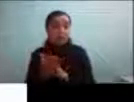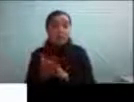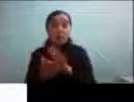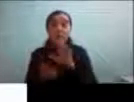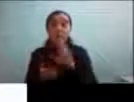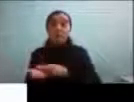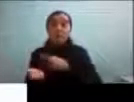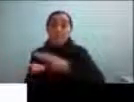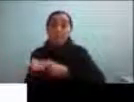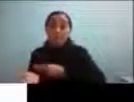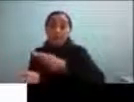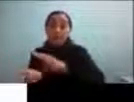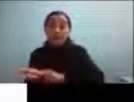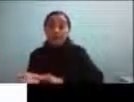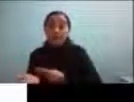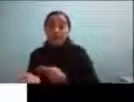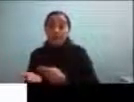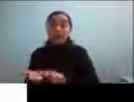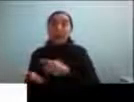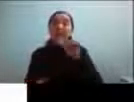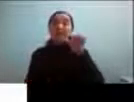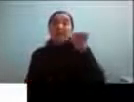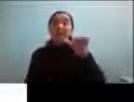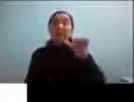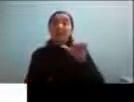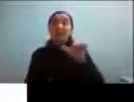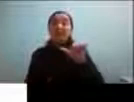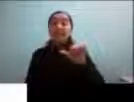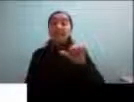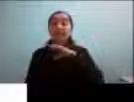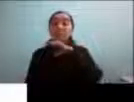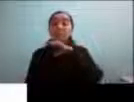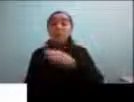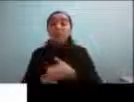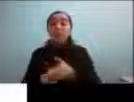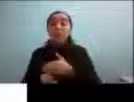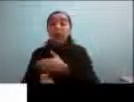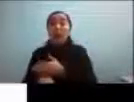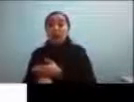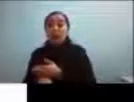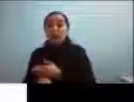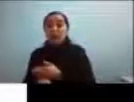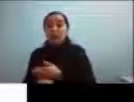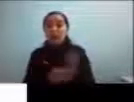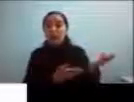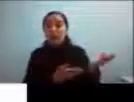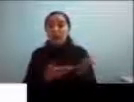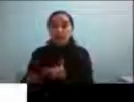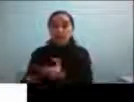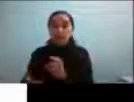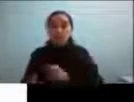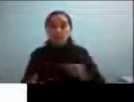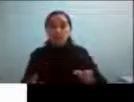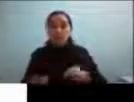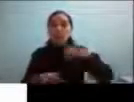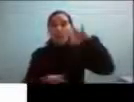seis minutos antes de que llegue el invitado o sea un minuto después del inicio de la prueba o remojar el té por tres minutos